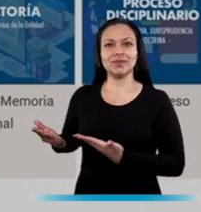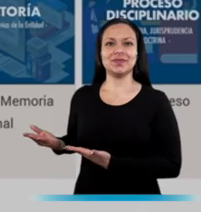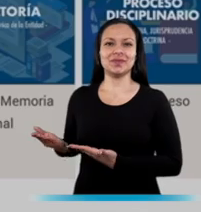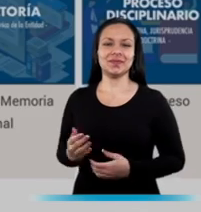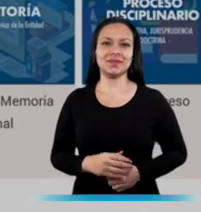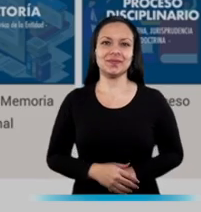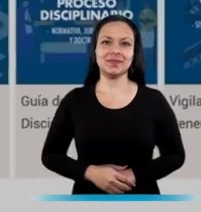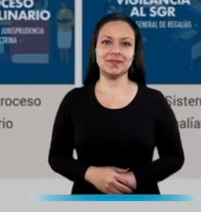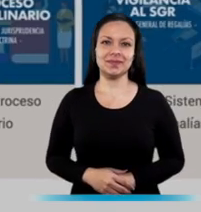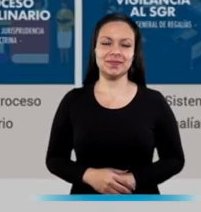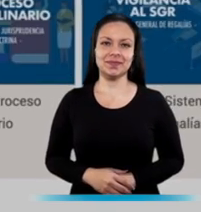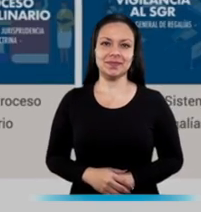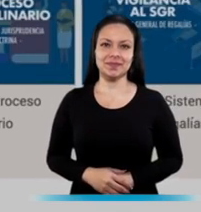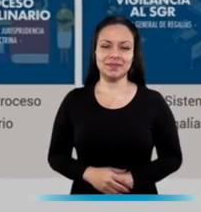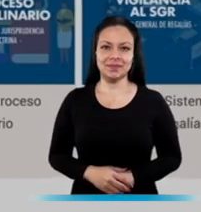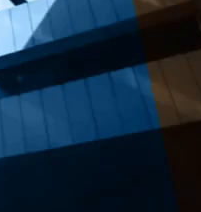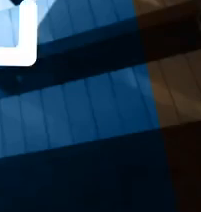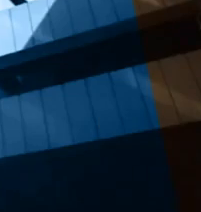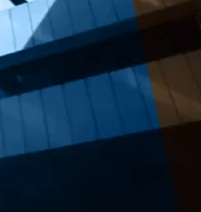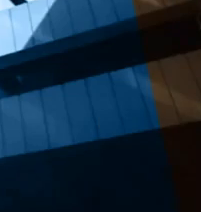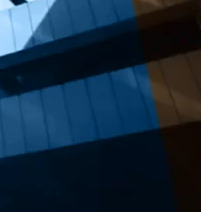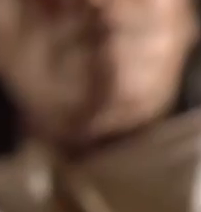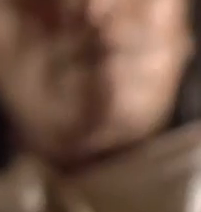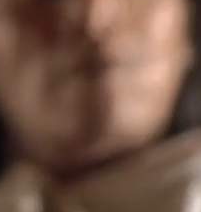.procuraduría.gov.co.